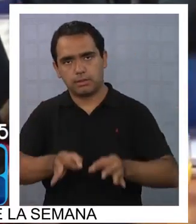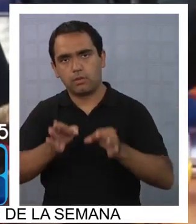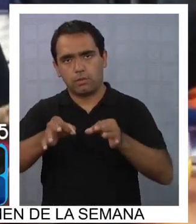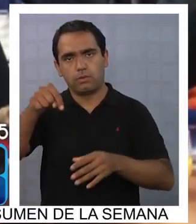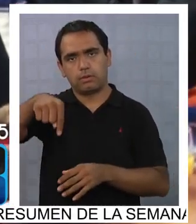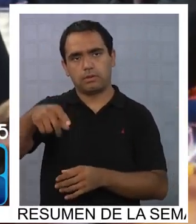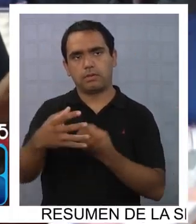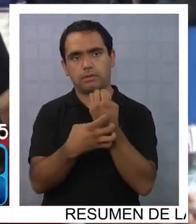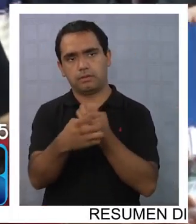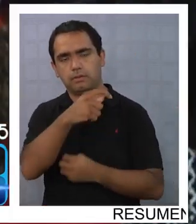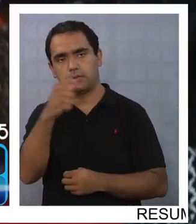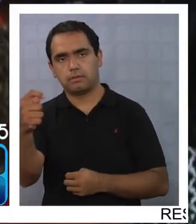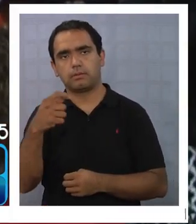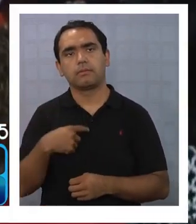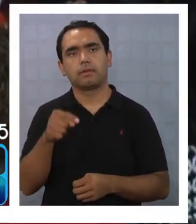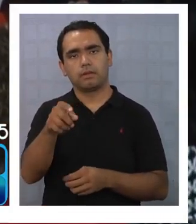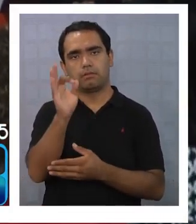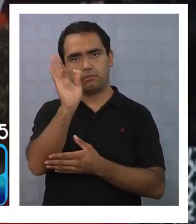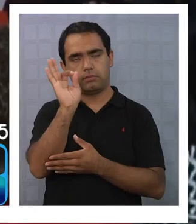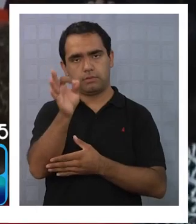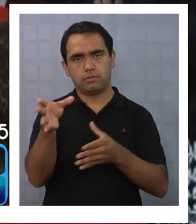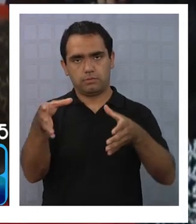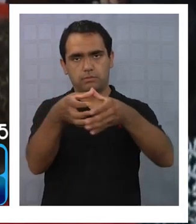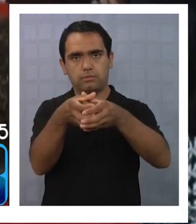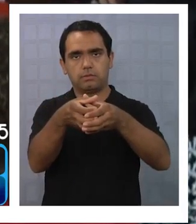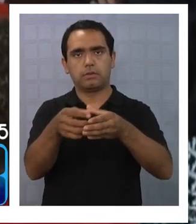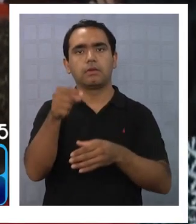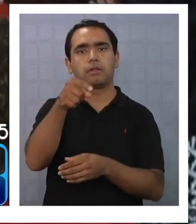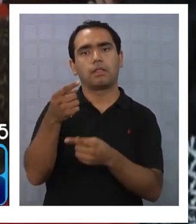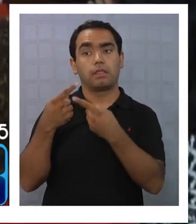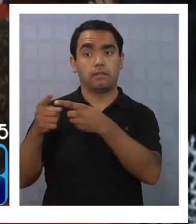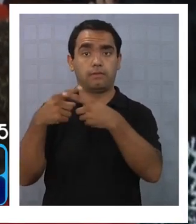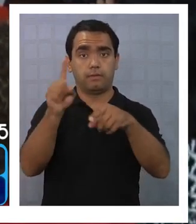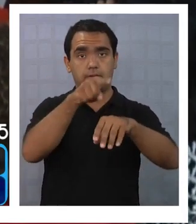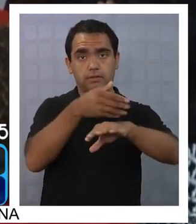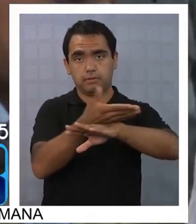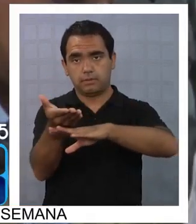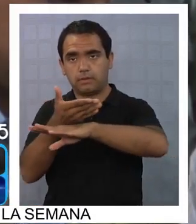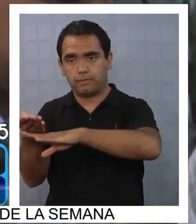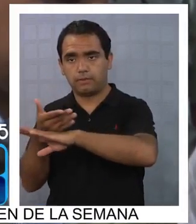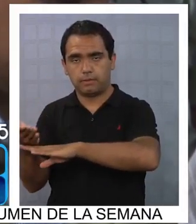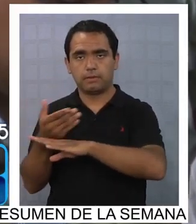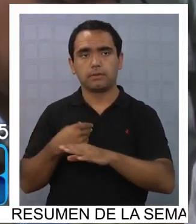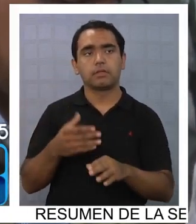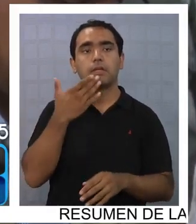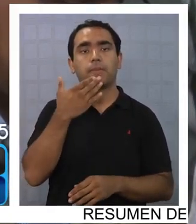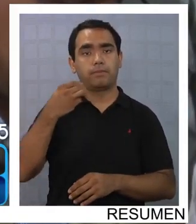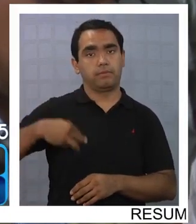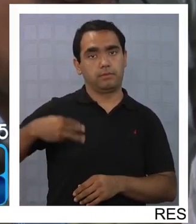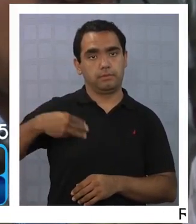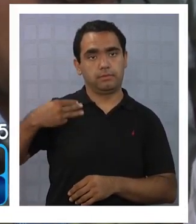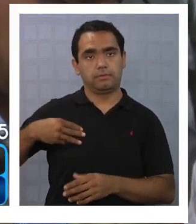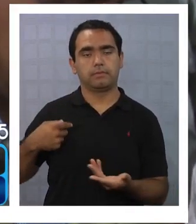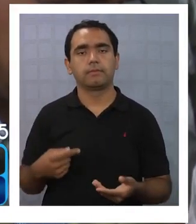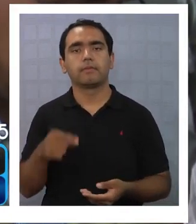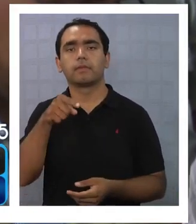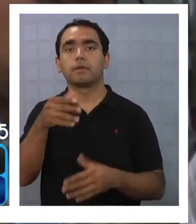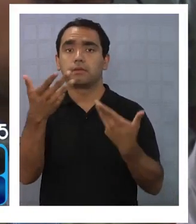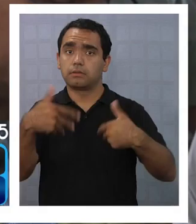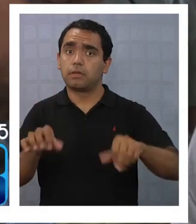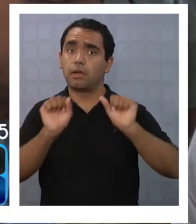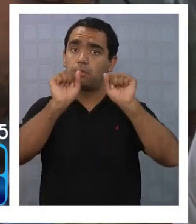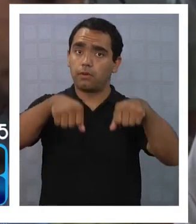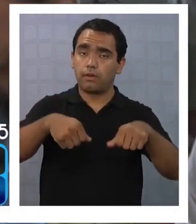Consejo Regional de Seguridad Pública, conformado por diferentes servicios gubernamentales y municipios. Una vez